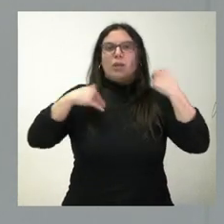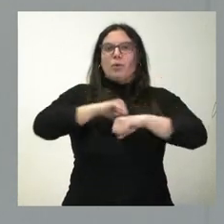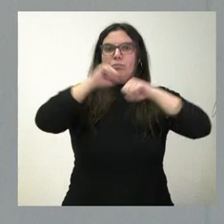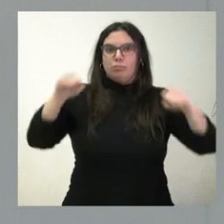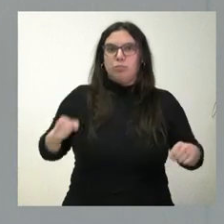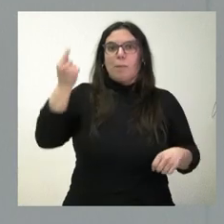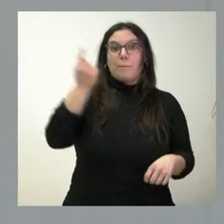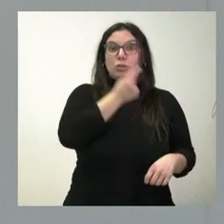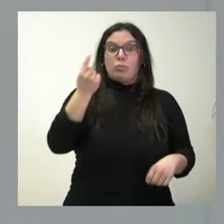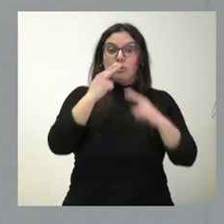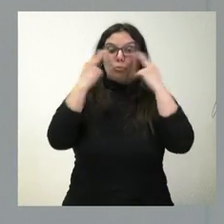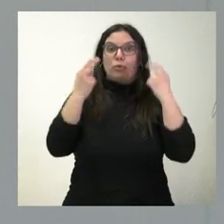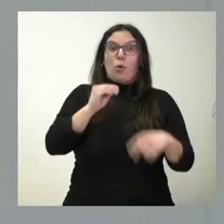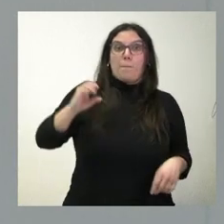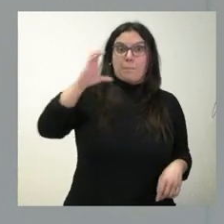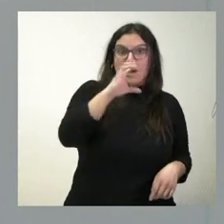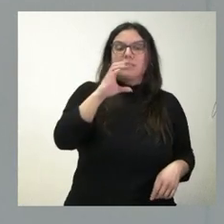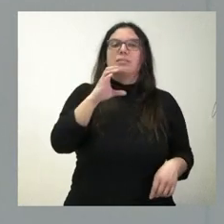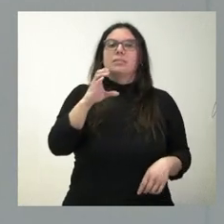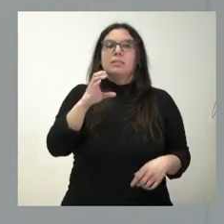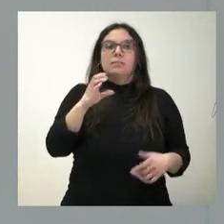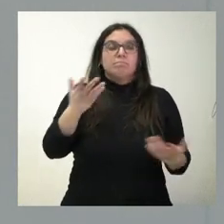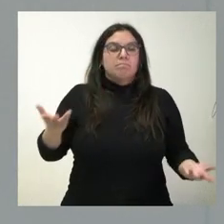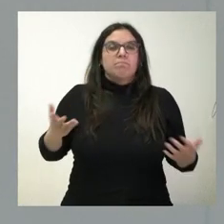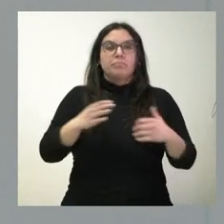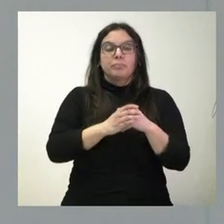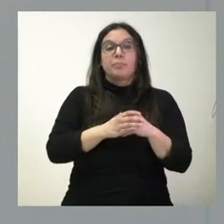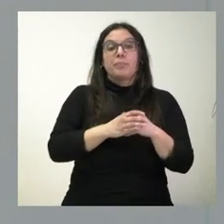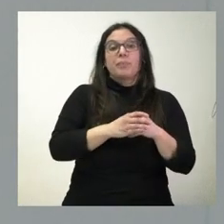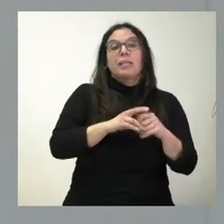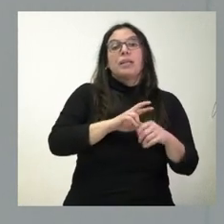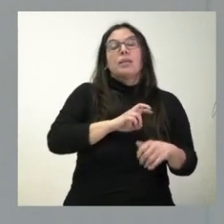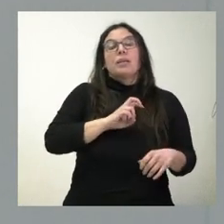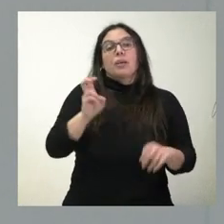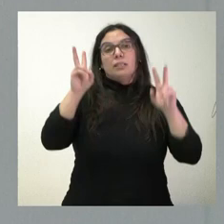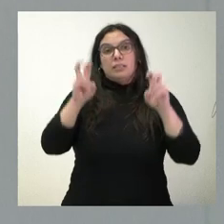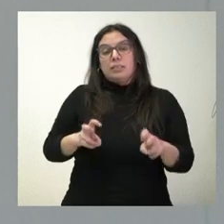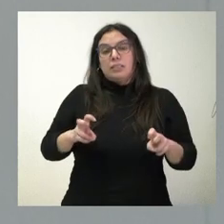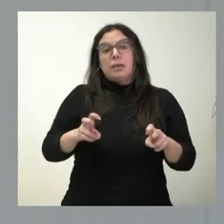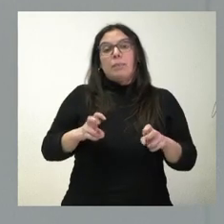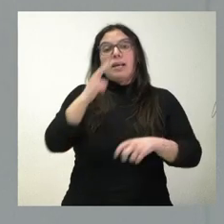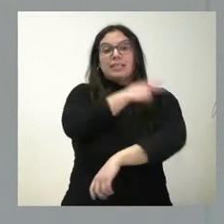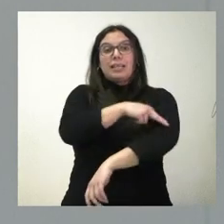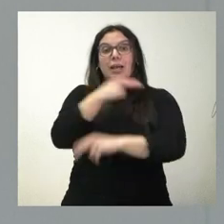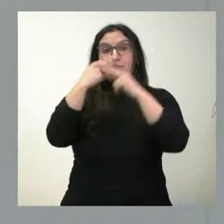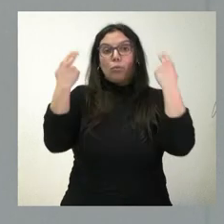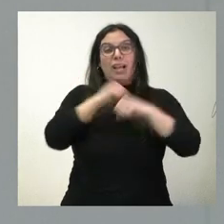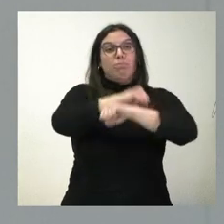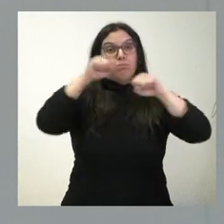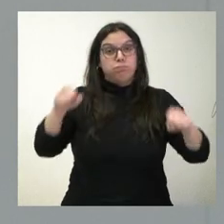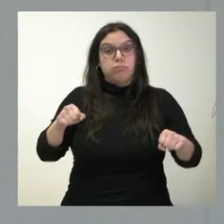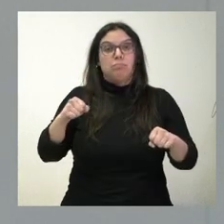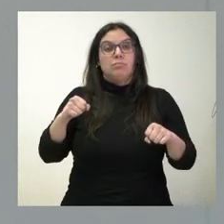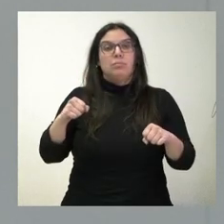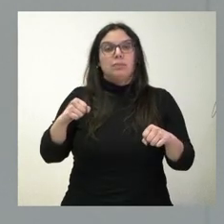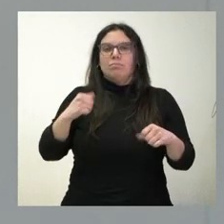presupuestos públicos, de aumentar los presupuestos de financiación pública. Y en lo que tiene que ver con reforzar la sanidad pública, pues es muy evidente. Yo creo que